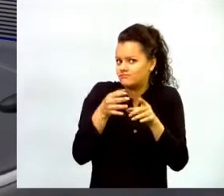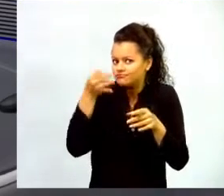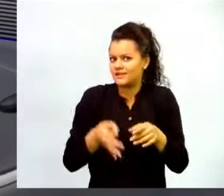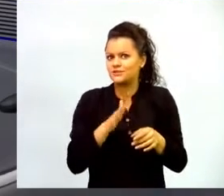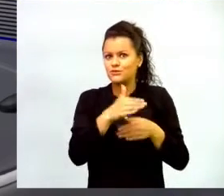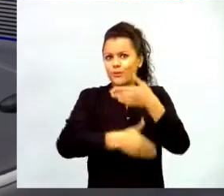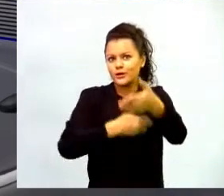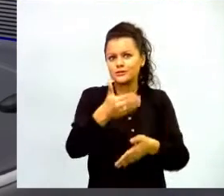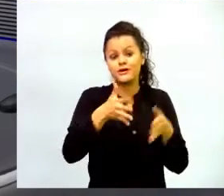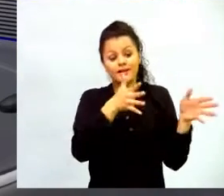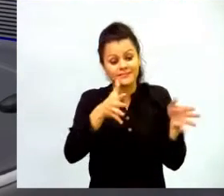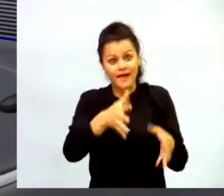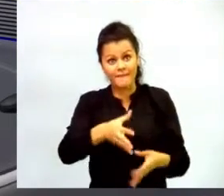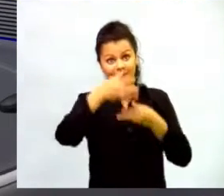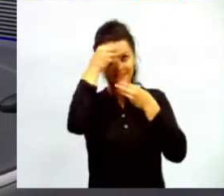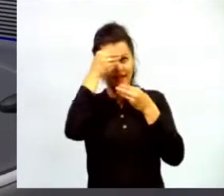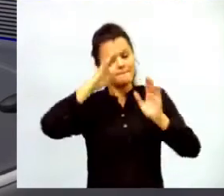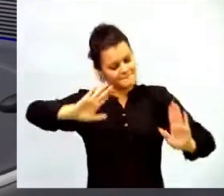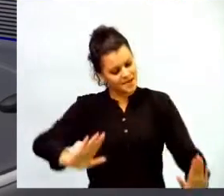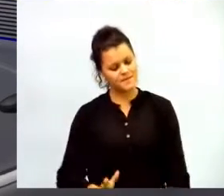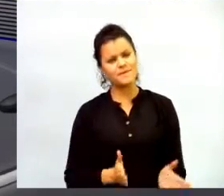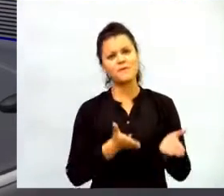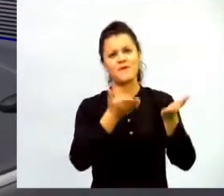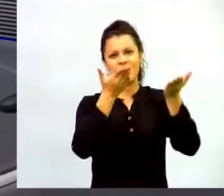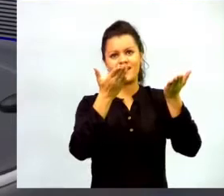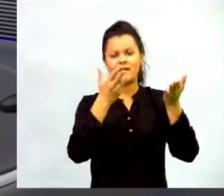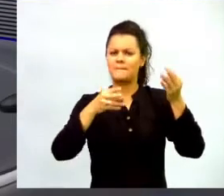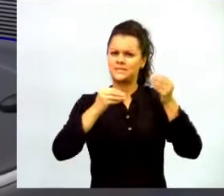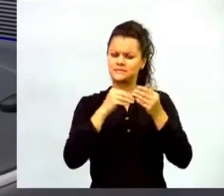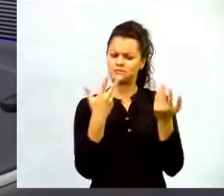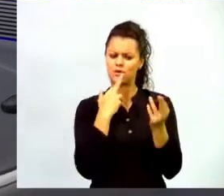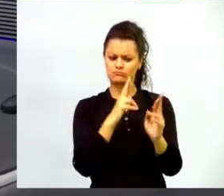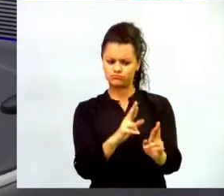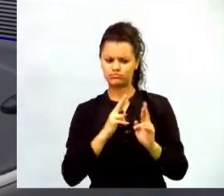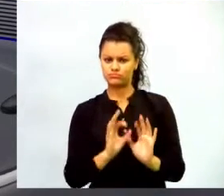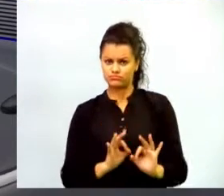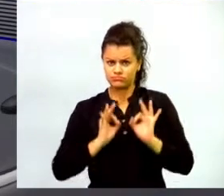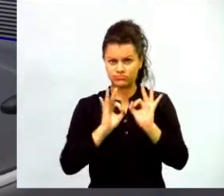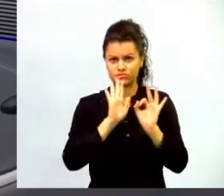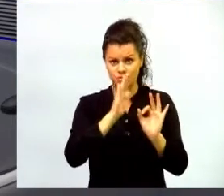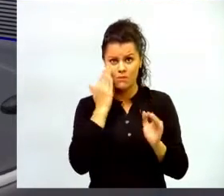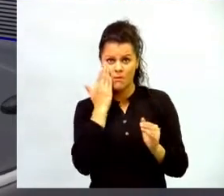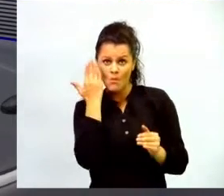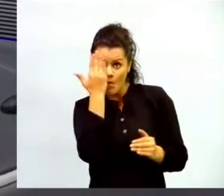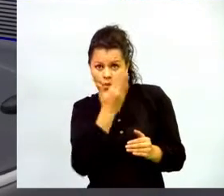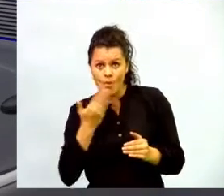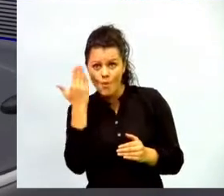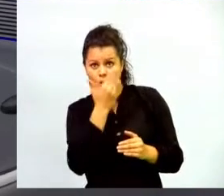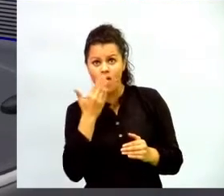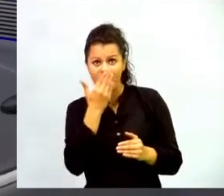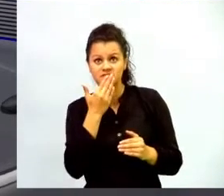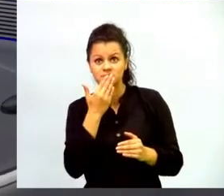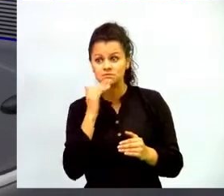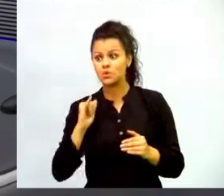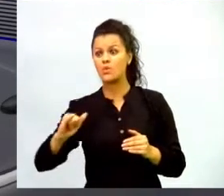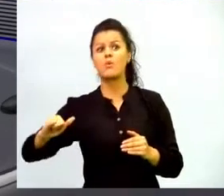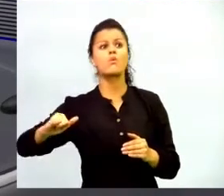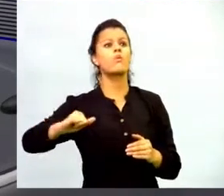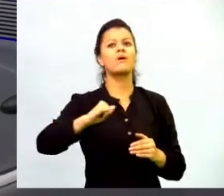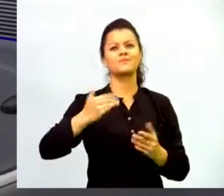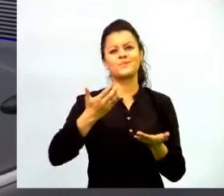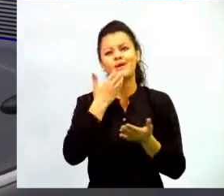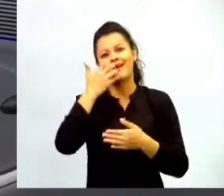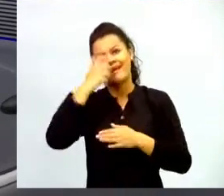enseñanza y aprendizaje y también a tener buenos resultados en las pruebas estandarizadas y además hacer mucho más fácil la vida de